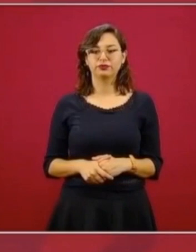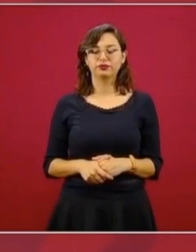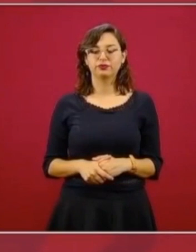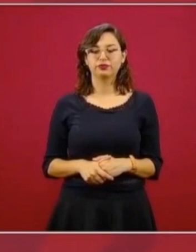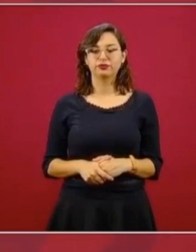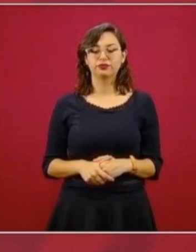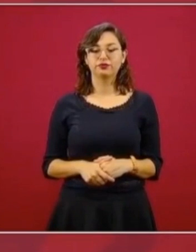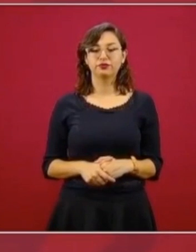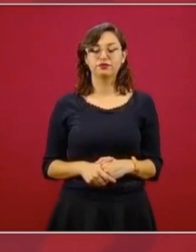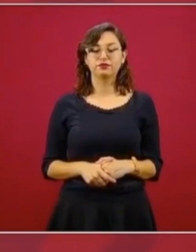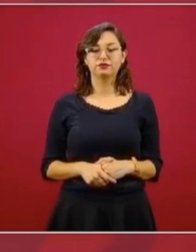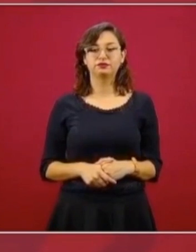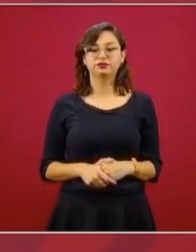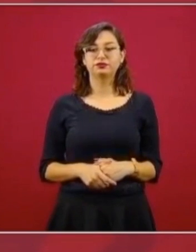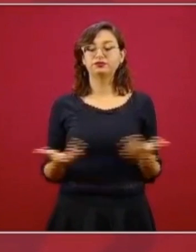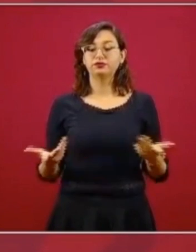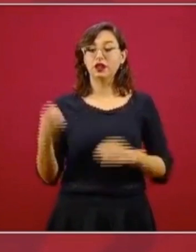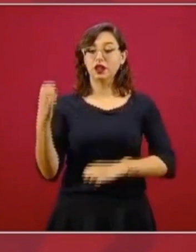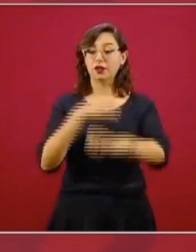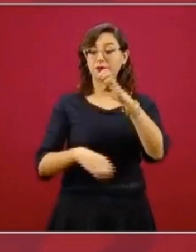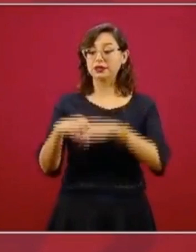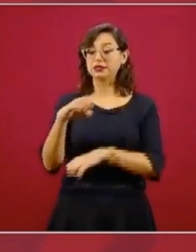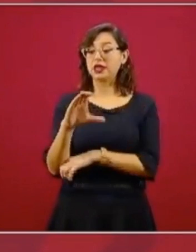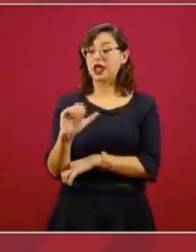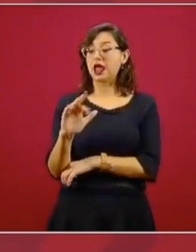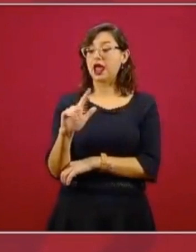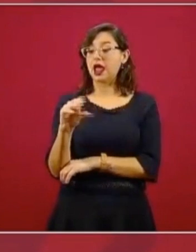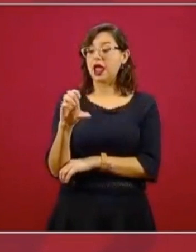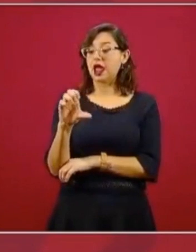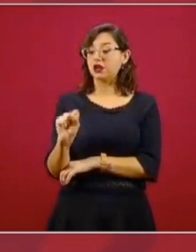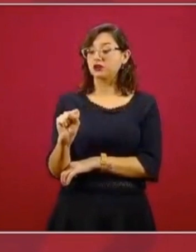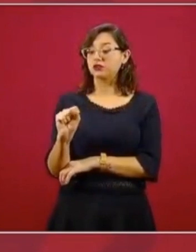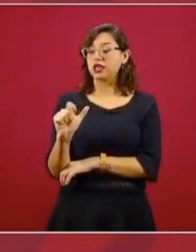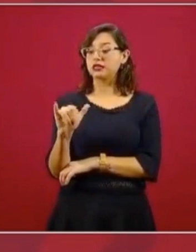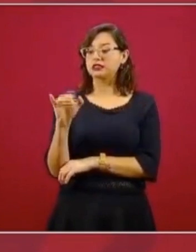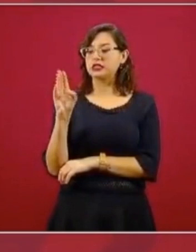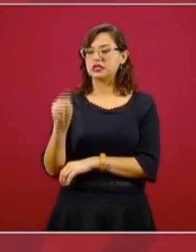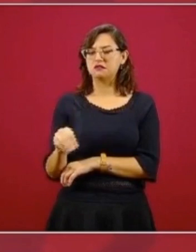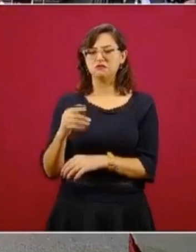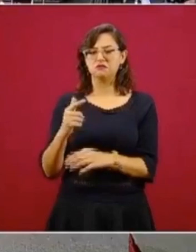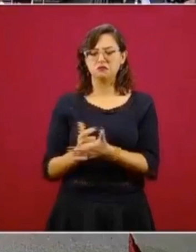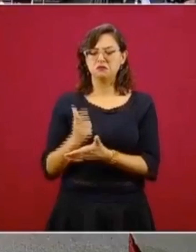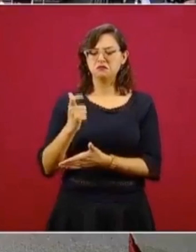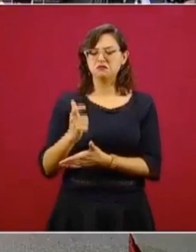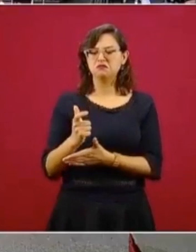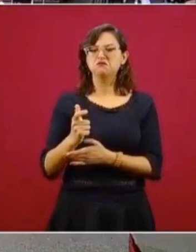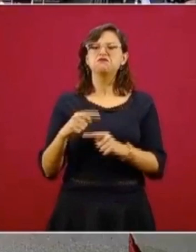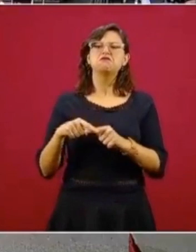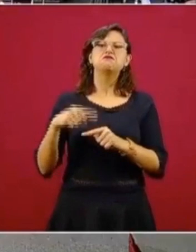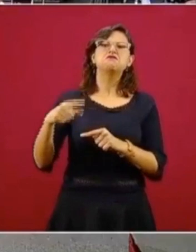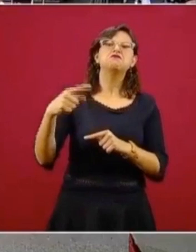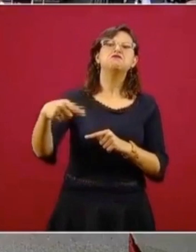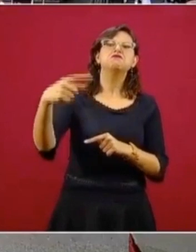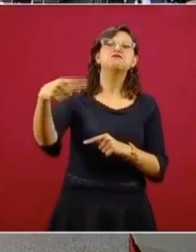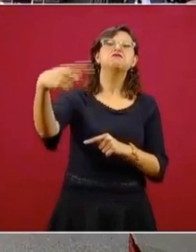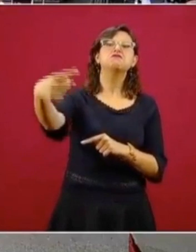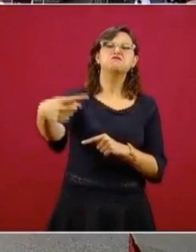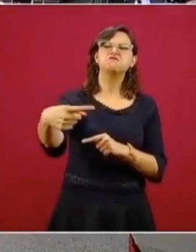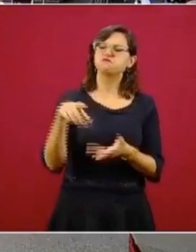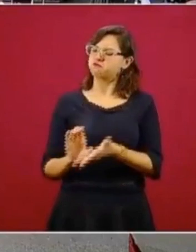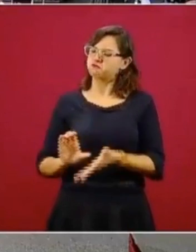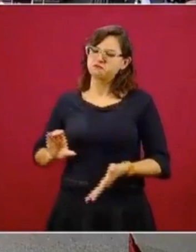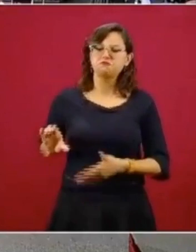Las empresas de Carlos Slim pagaron por adelantado los impuestos y hay otras